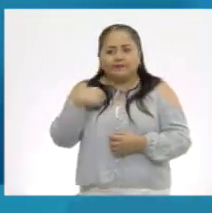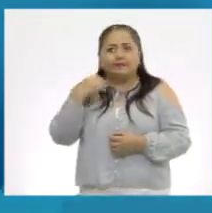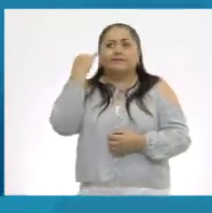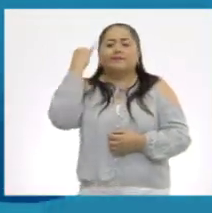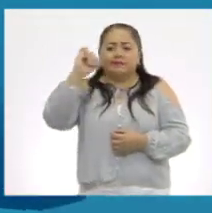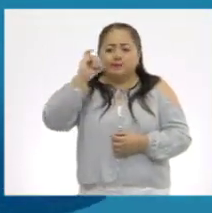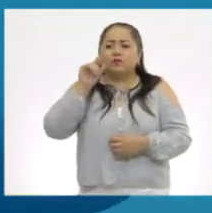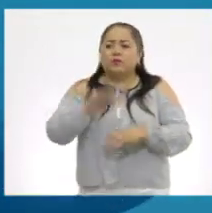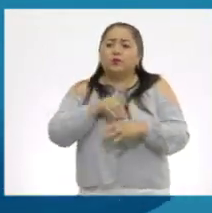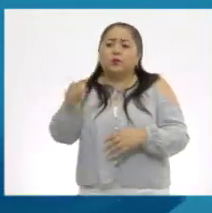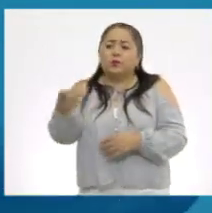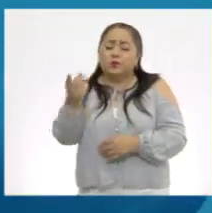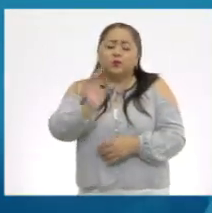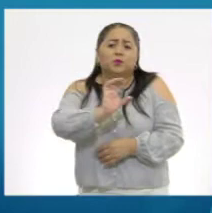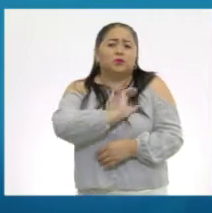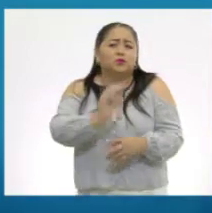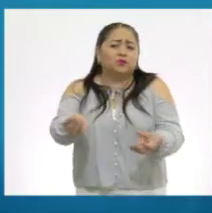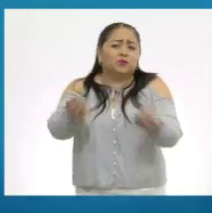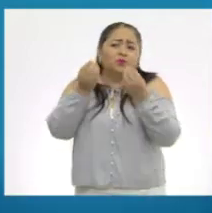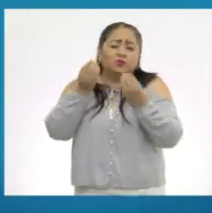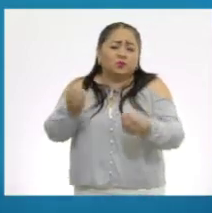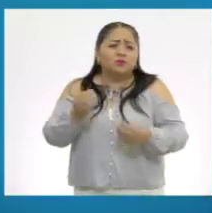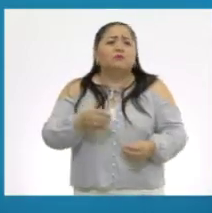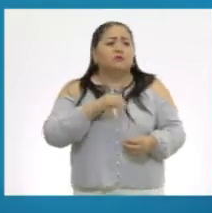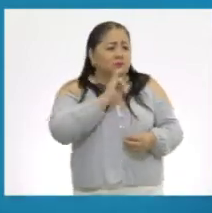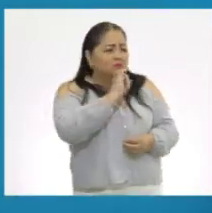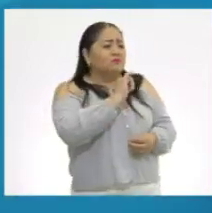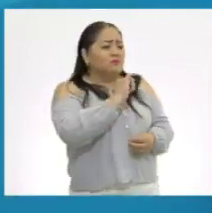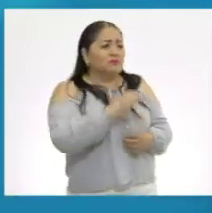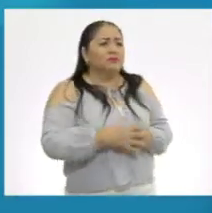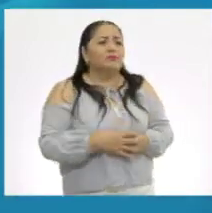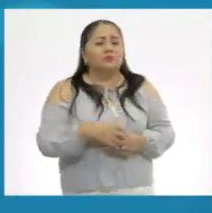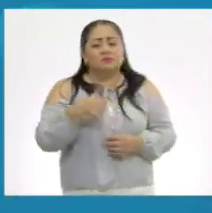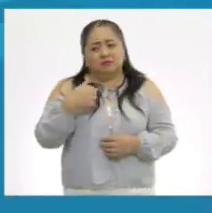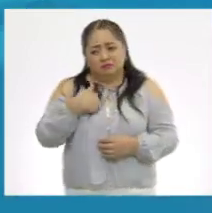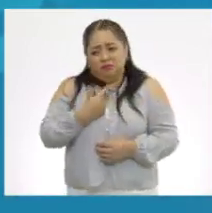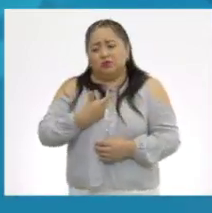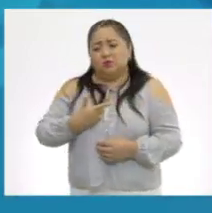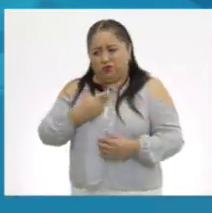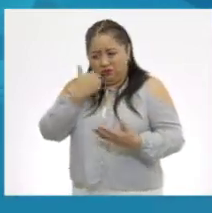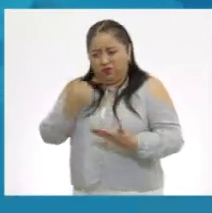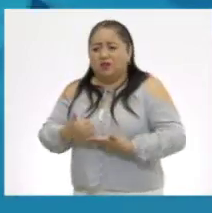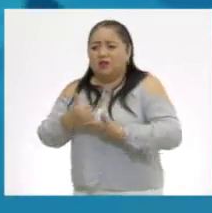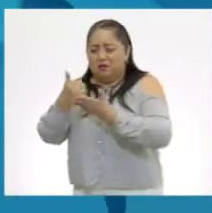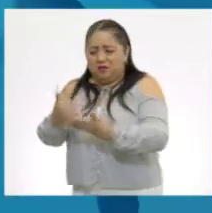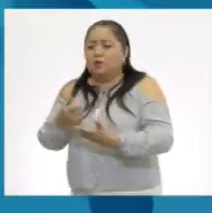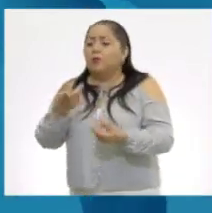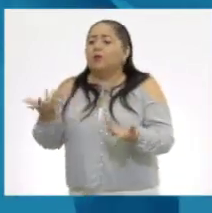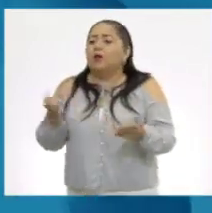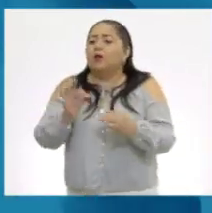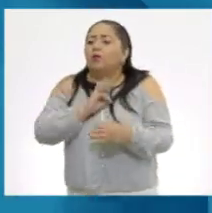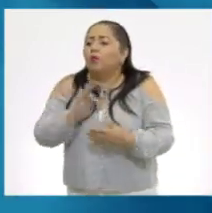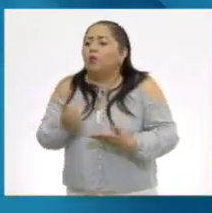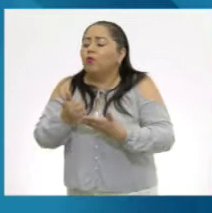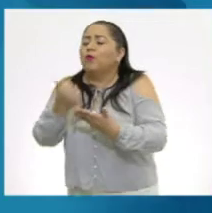imagino porque tú la querías muchísimo. Me gustaría muchísimo ayudarte, Tami. Dime qué puedo hacer por ti para que te